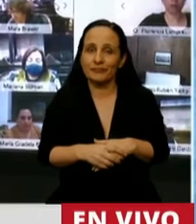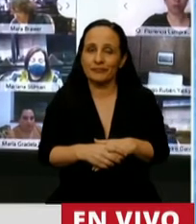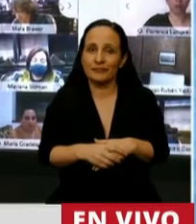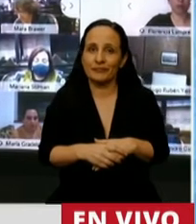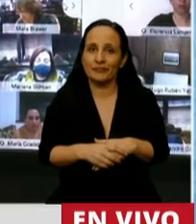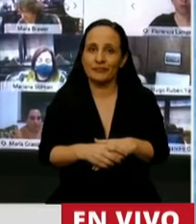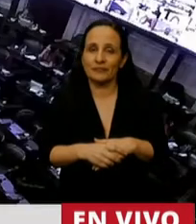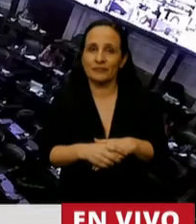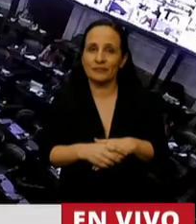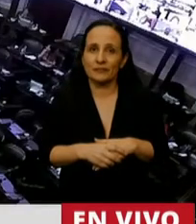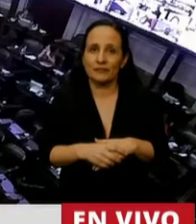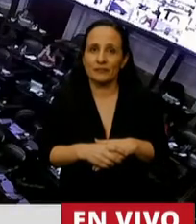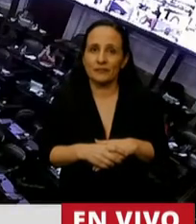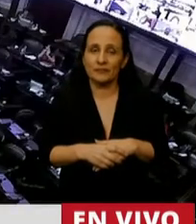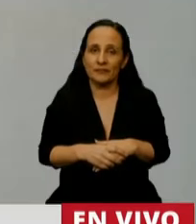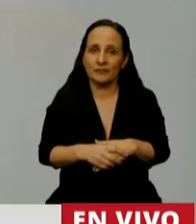Sí,